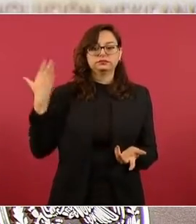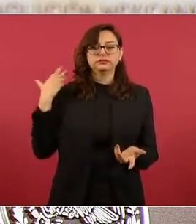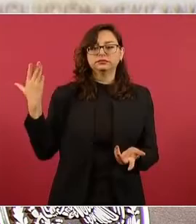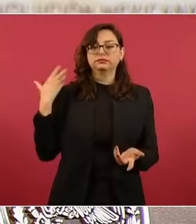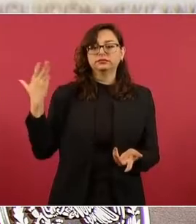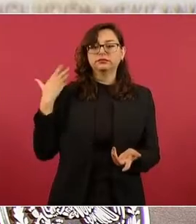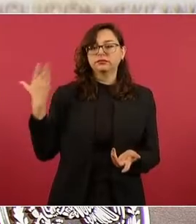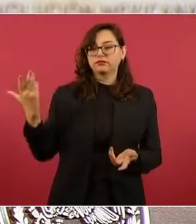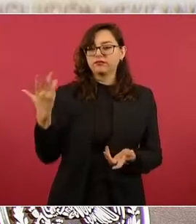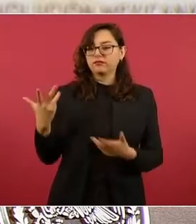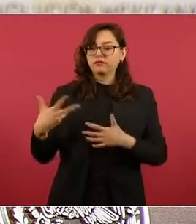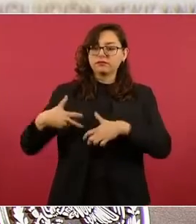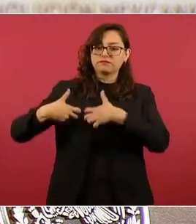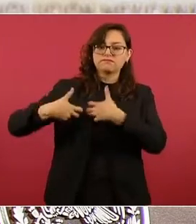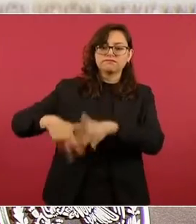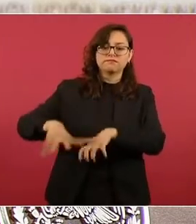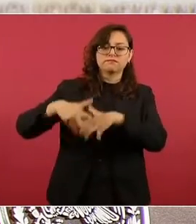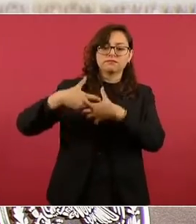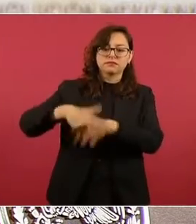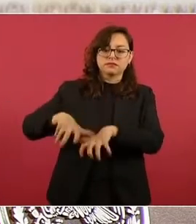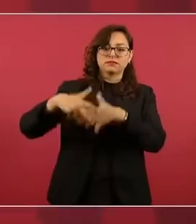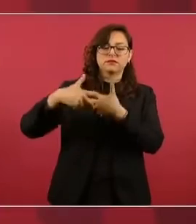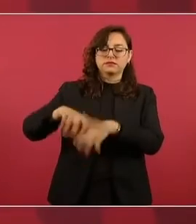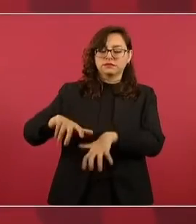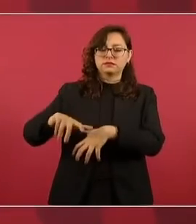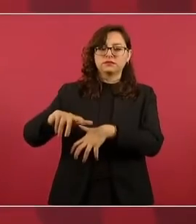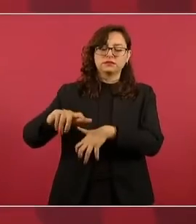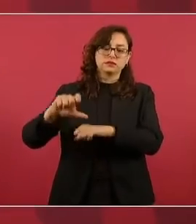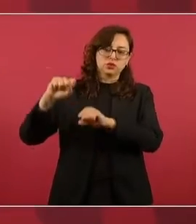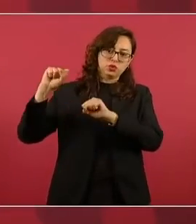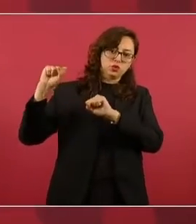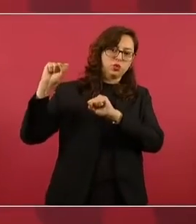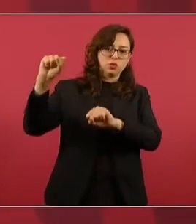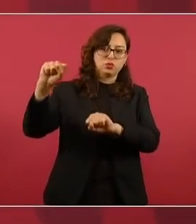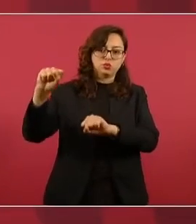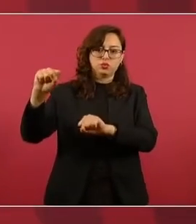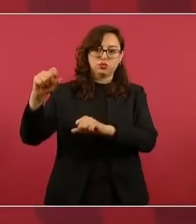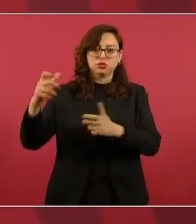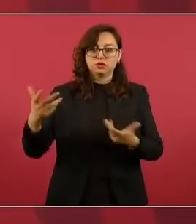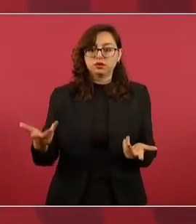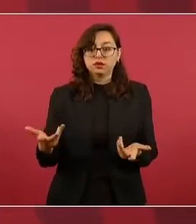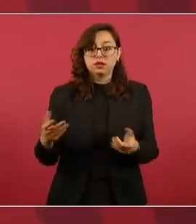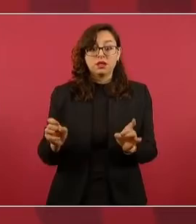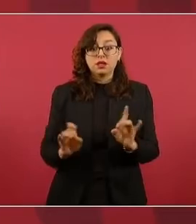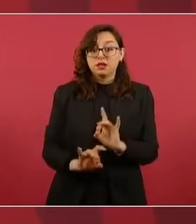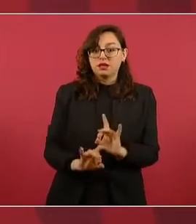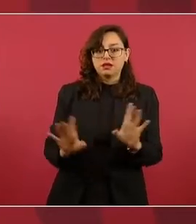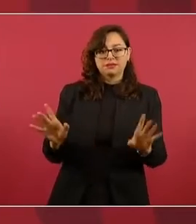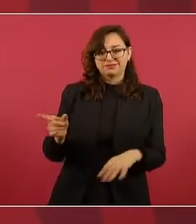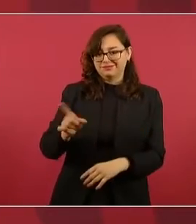movilizaciones, nada espontáneas,